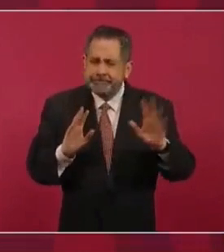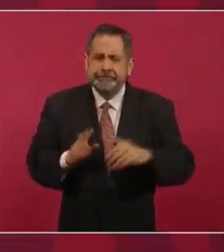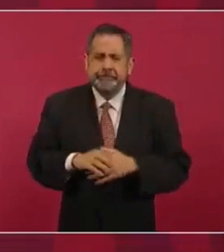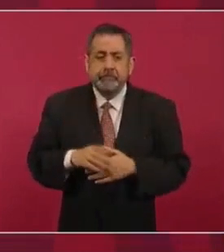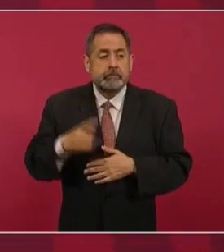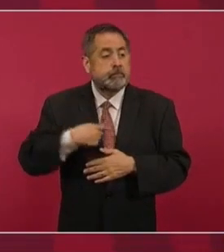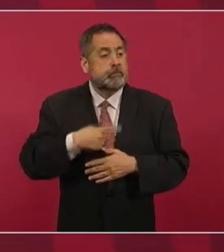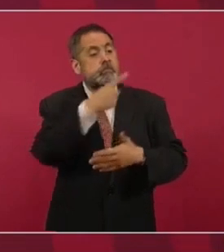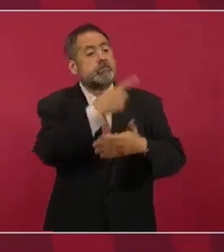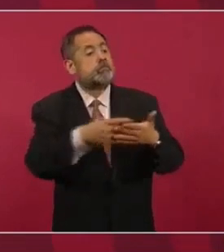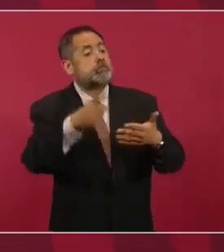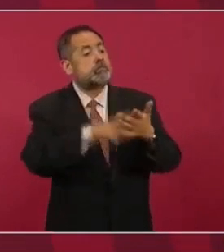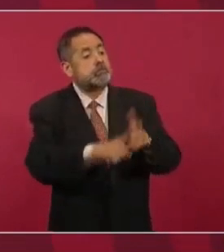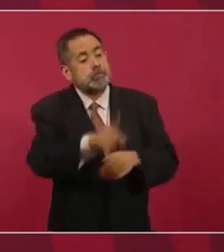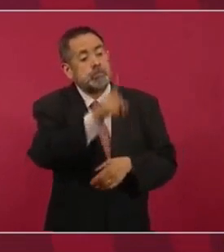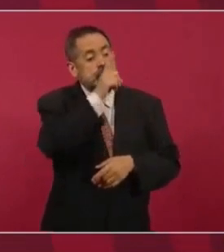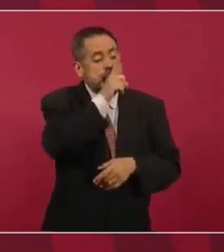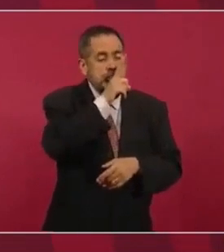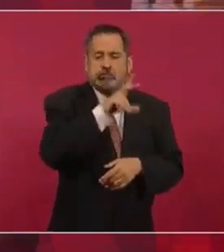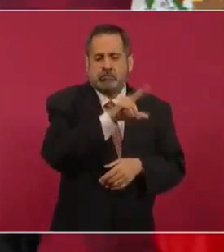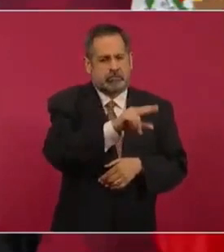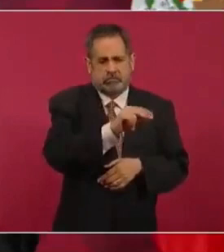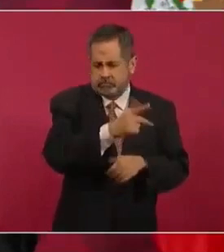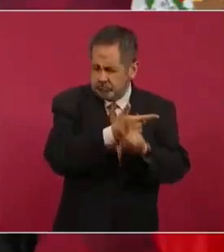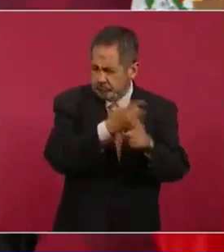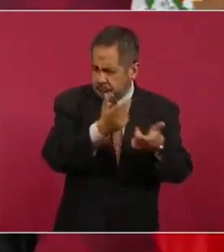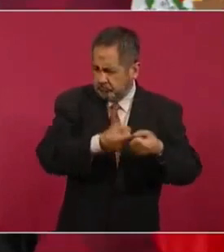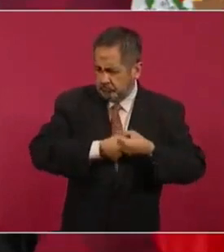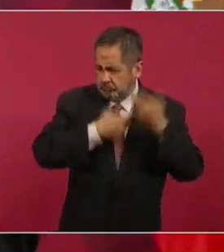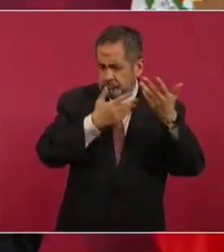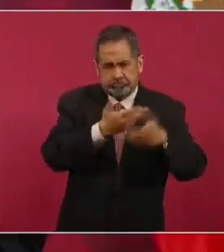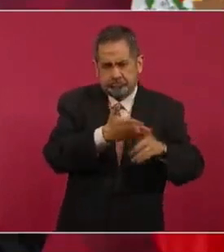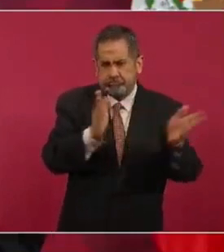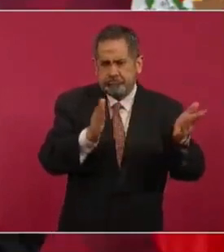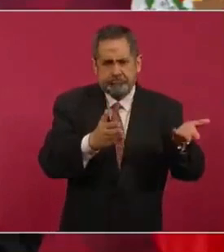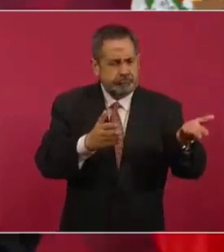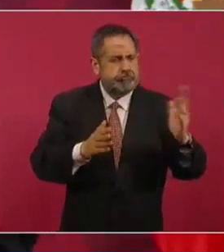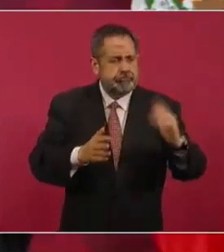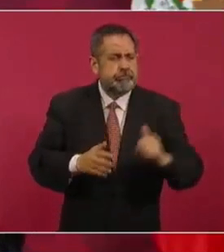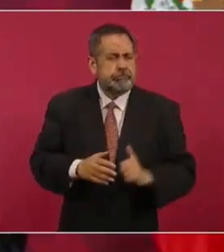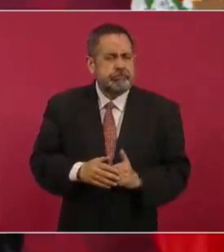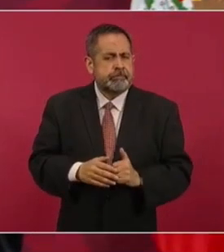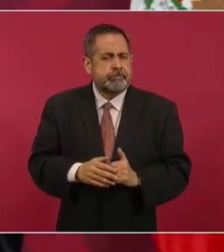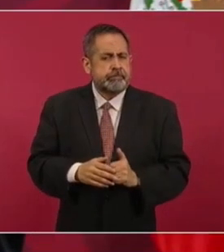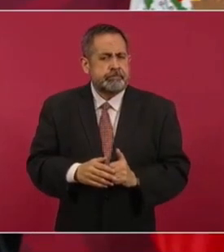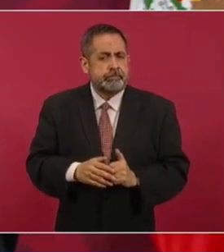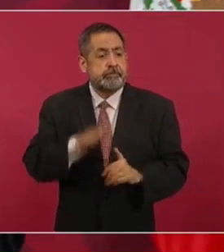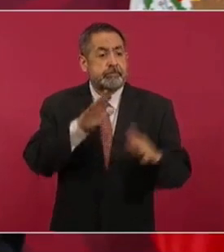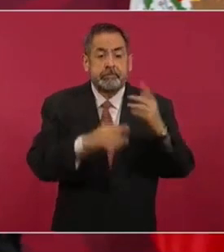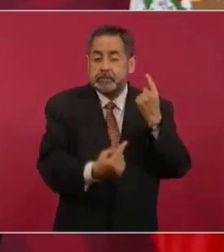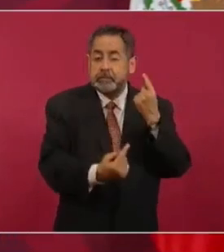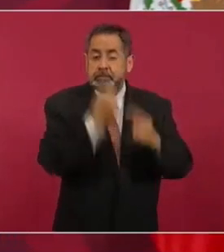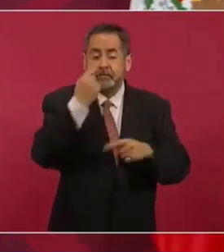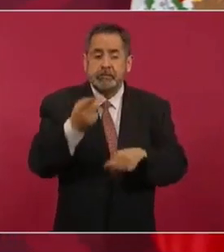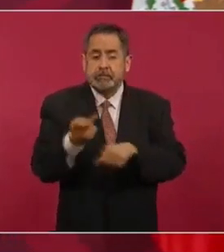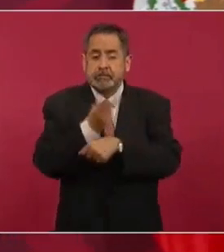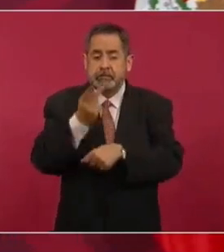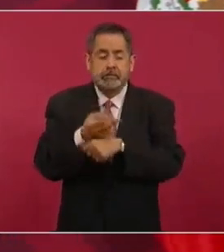a censurar a nadie, a veces hasta insultan,